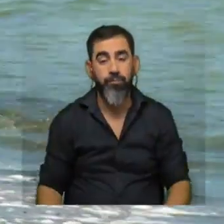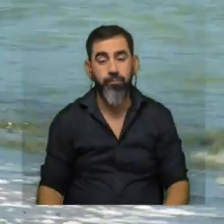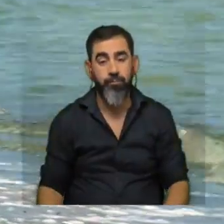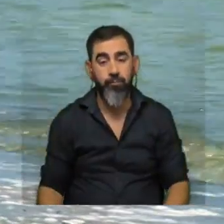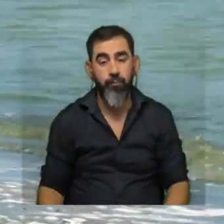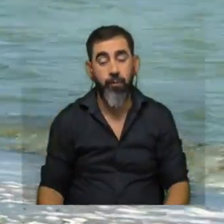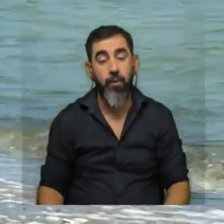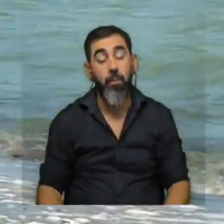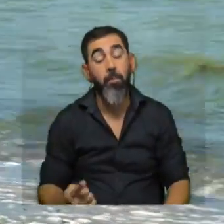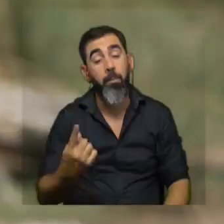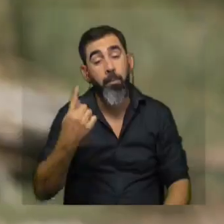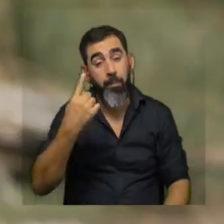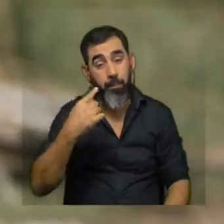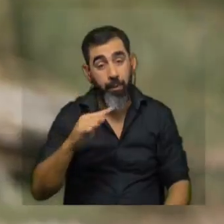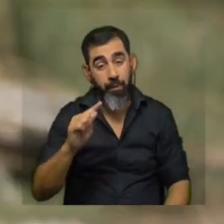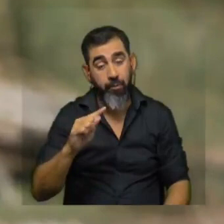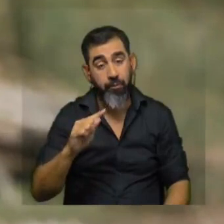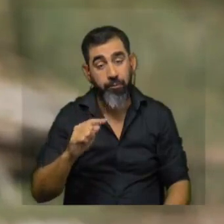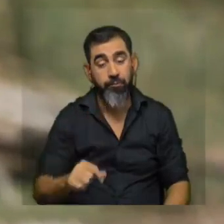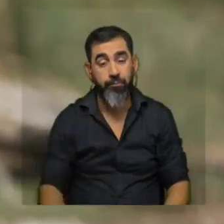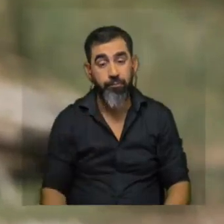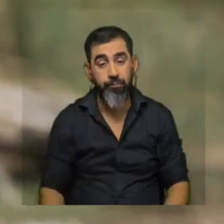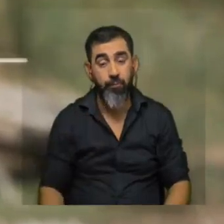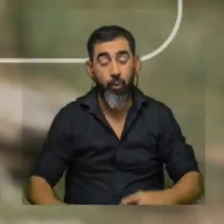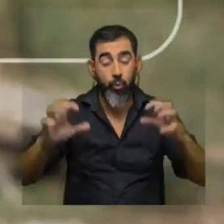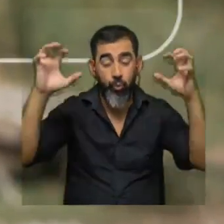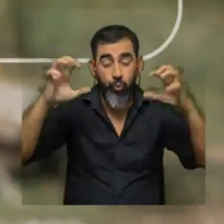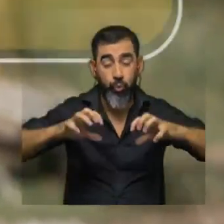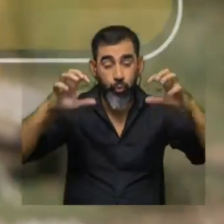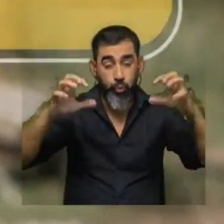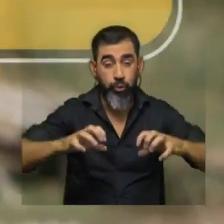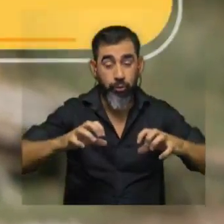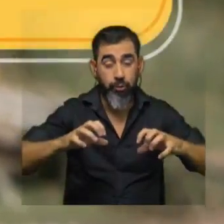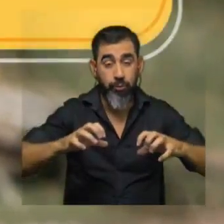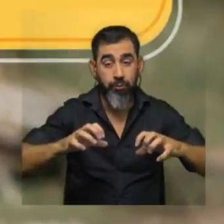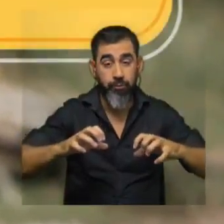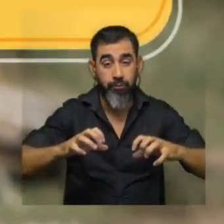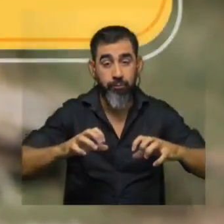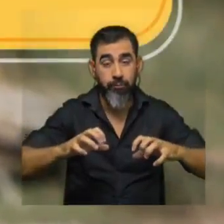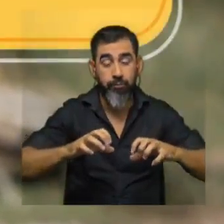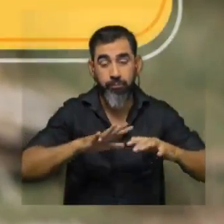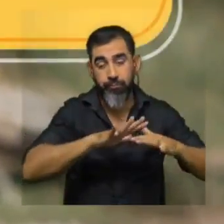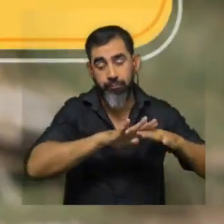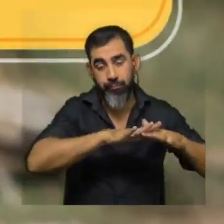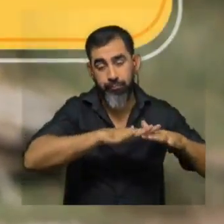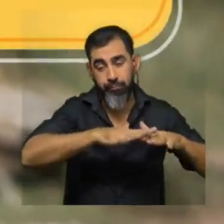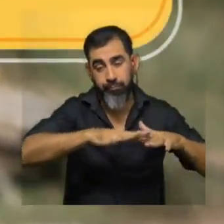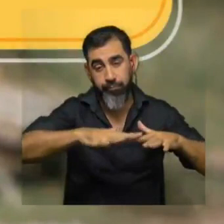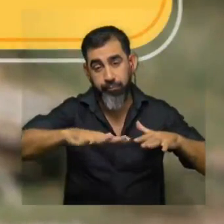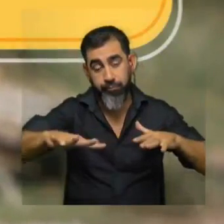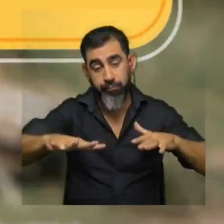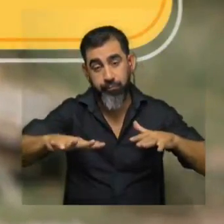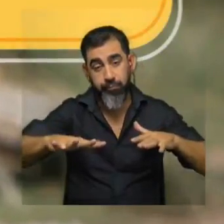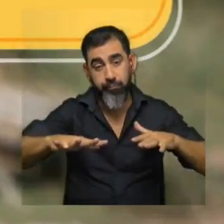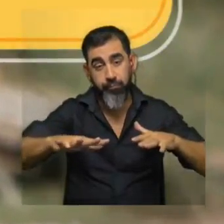Pero, ¿qué pasa? Cuando llueve, se arrastra la biomasa de cianobacterias desde